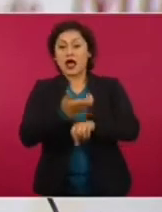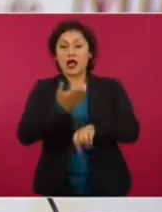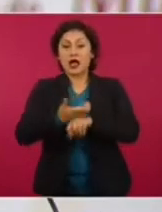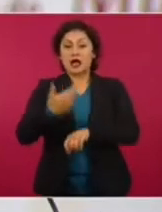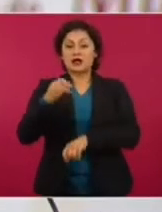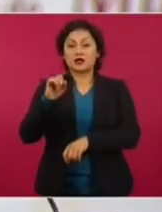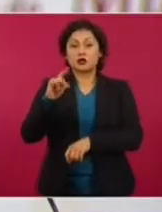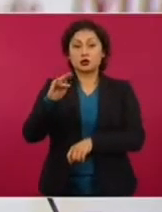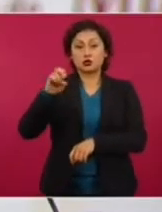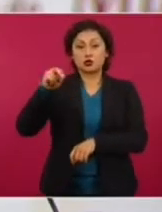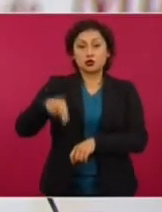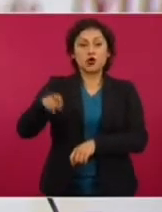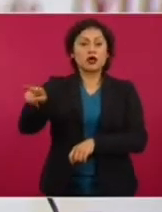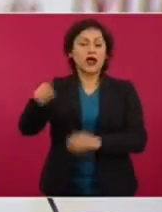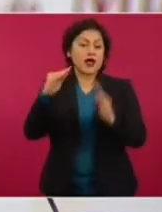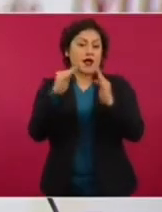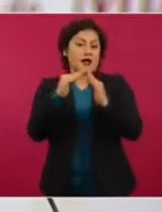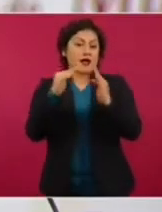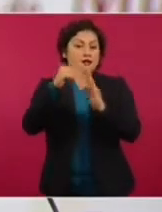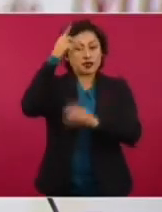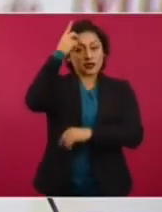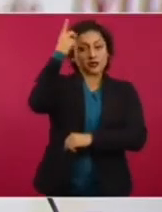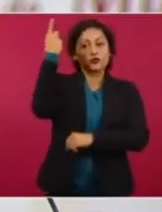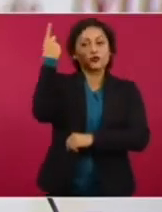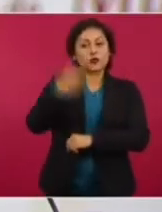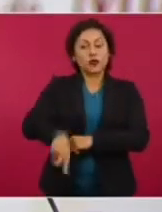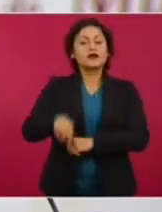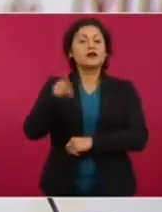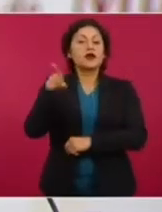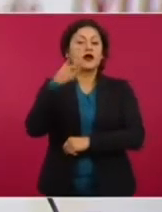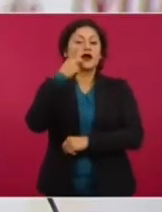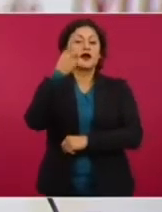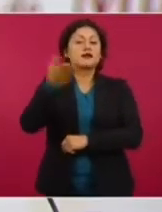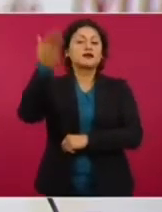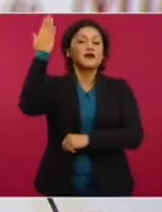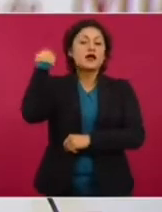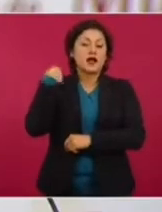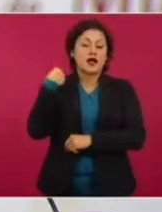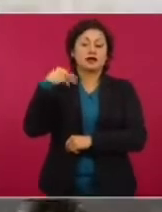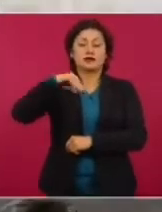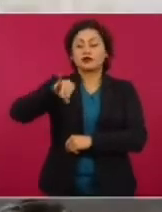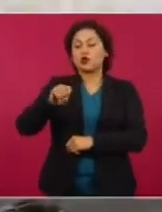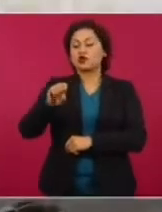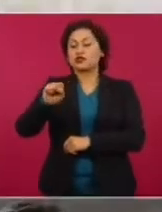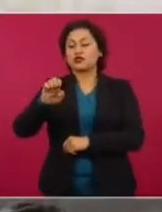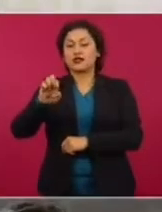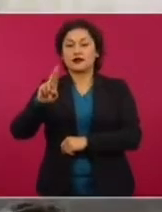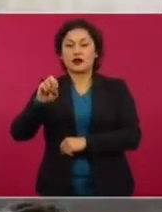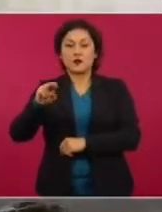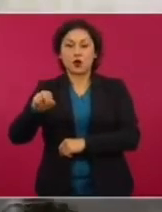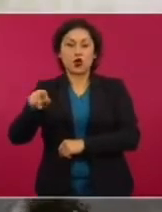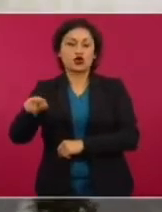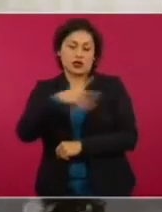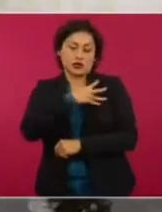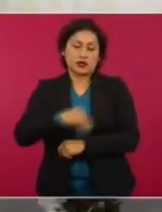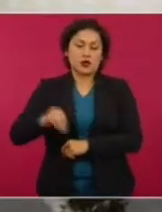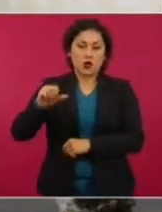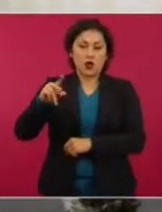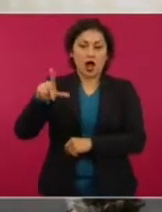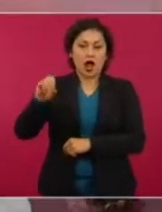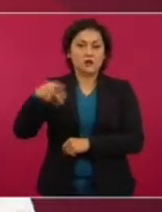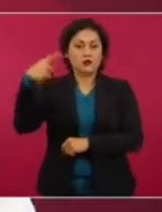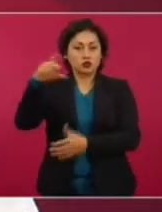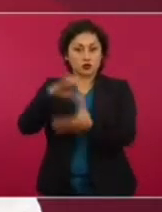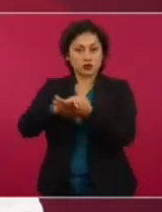que asegura que la casa en la que vivieron un año José Ramón López Beltrán, hijo del presidente, y su esposa Carolina